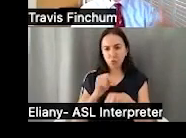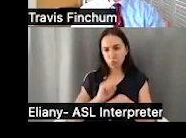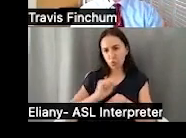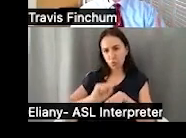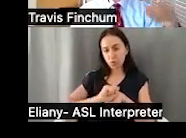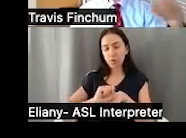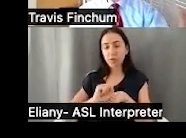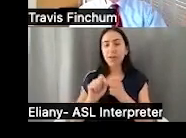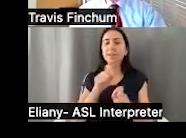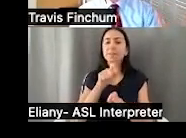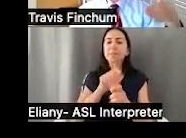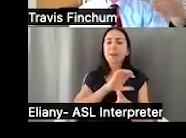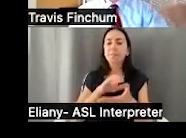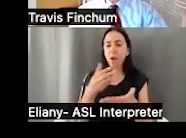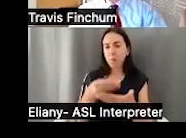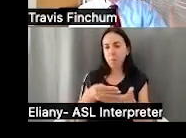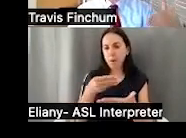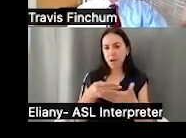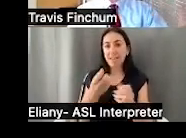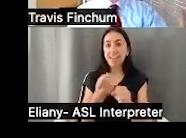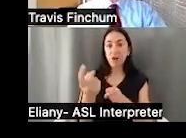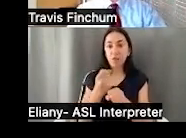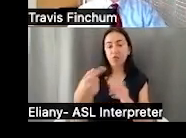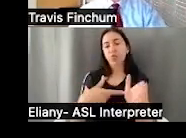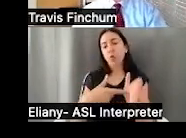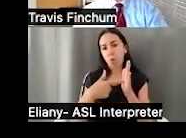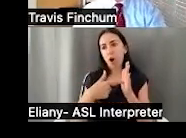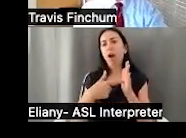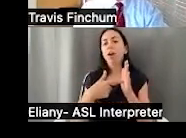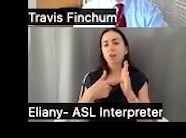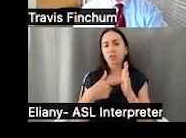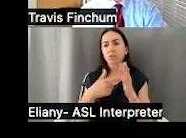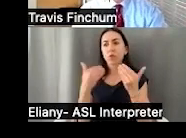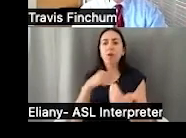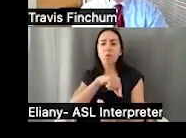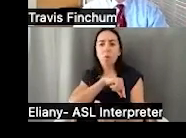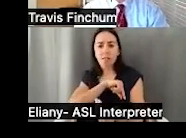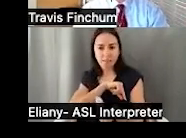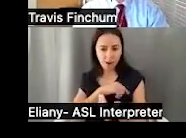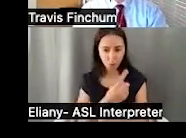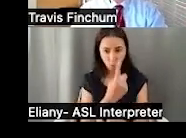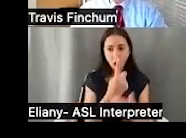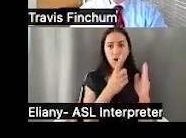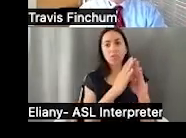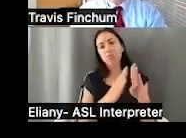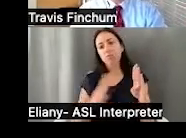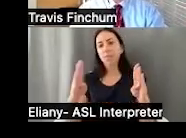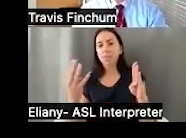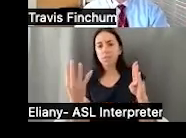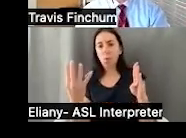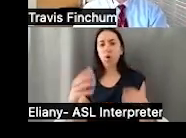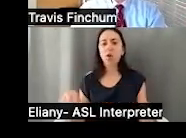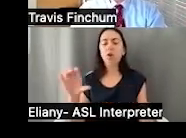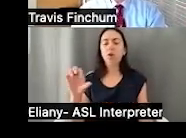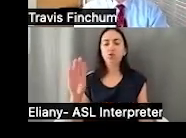empleo. Tienes que ganar cierto dinero cada año para poder recibir un crédito o